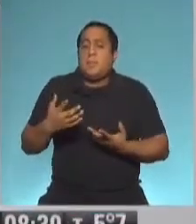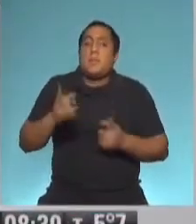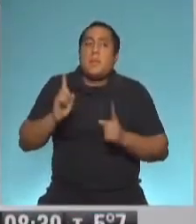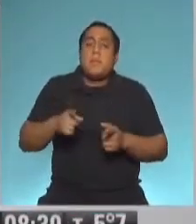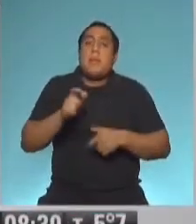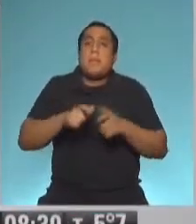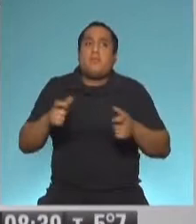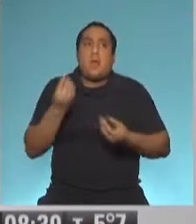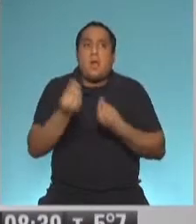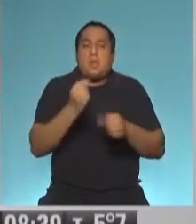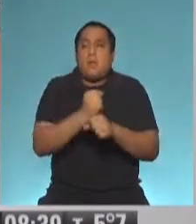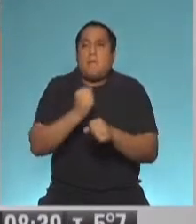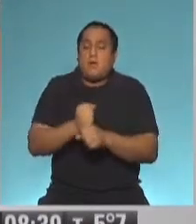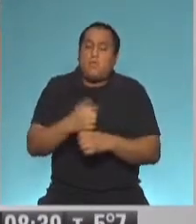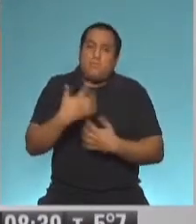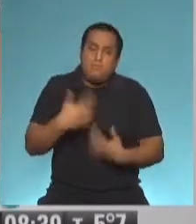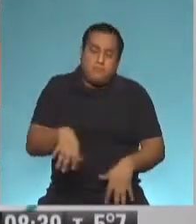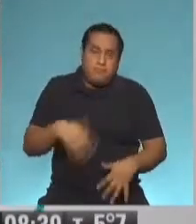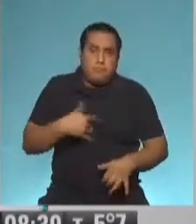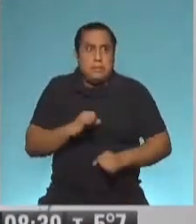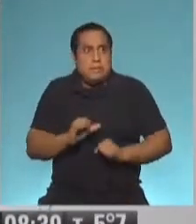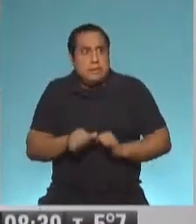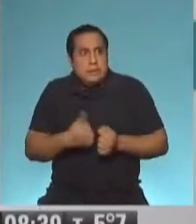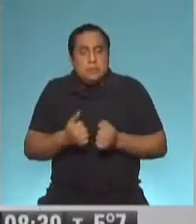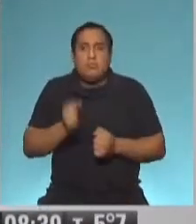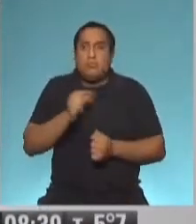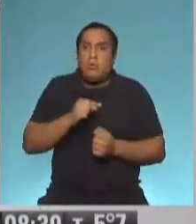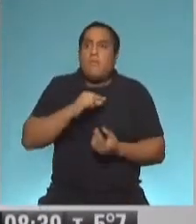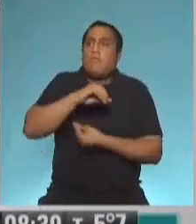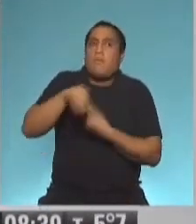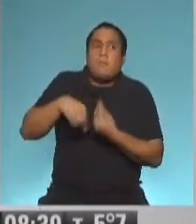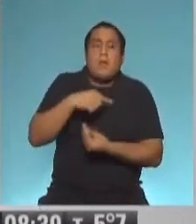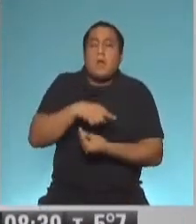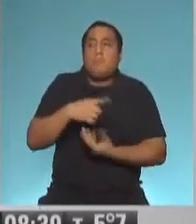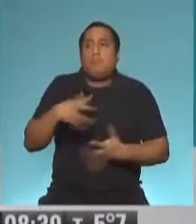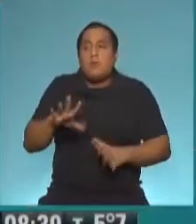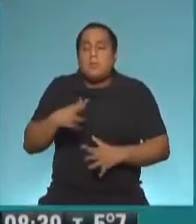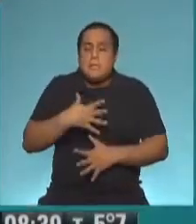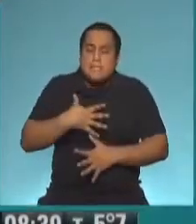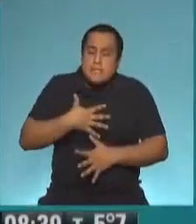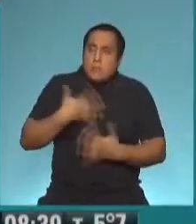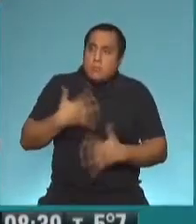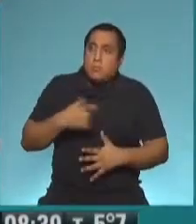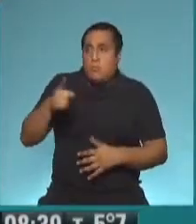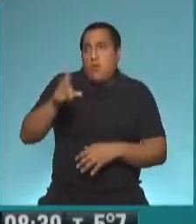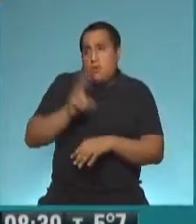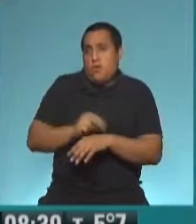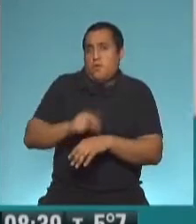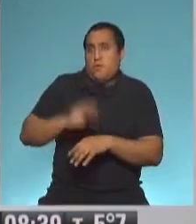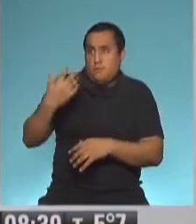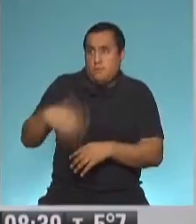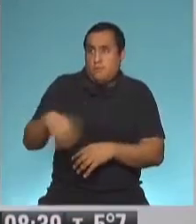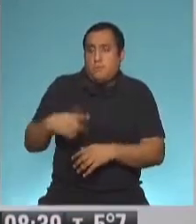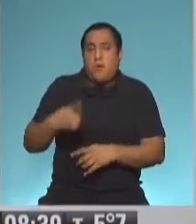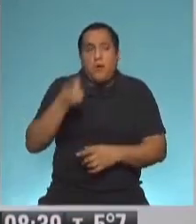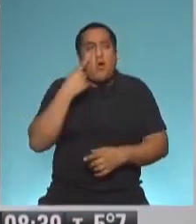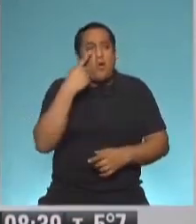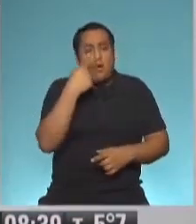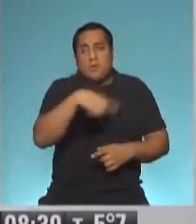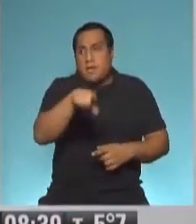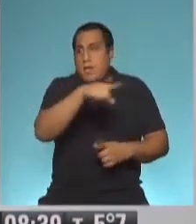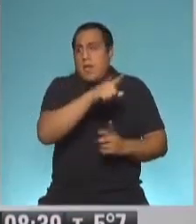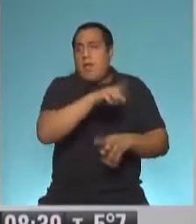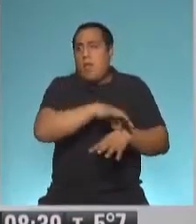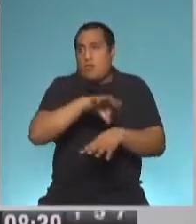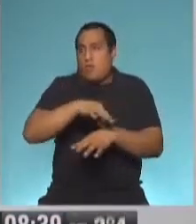extra, él y todo su entorno familiar. ¿Cómo lo manejan vos como médico? Seguramente tendrás muchísimos conocidos que hacen esta tarea.